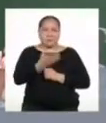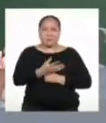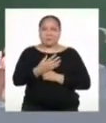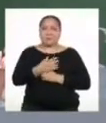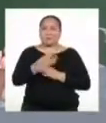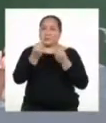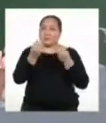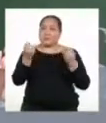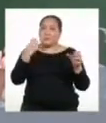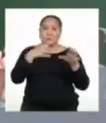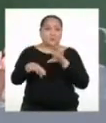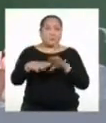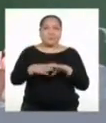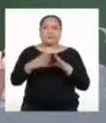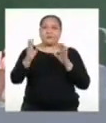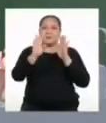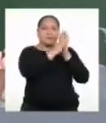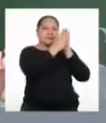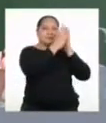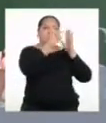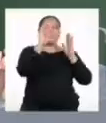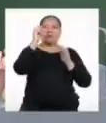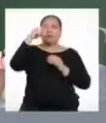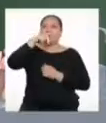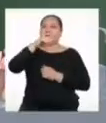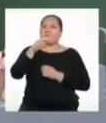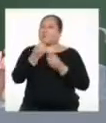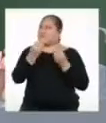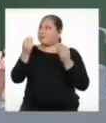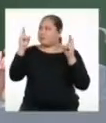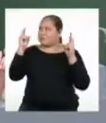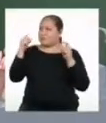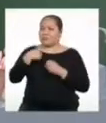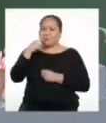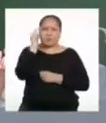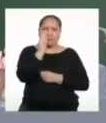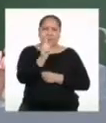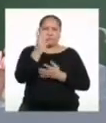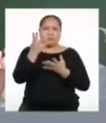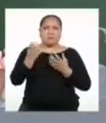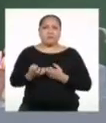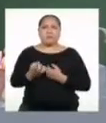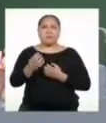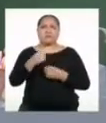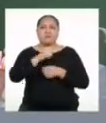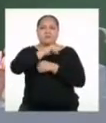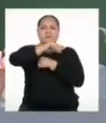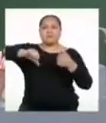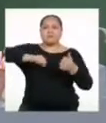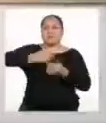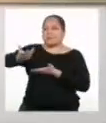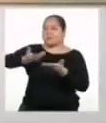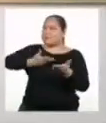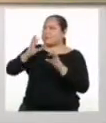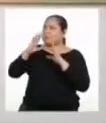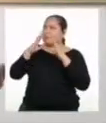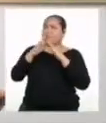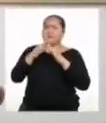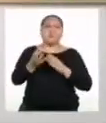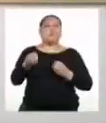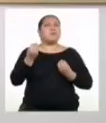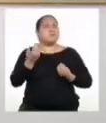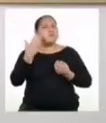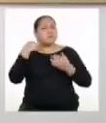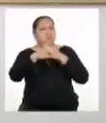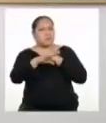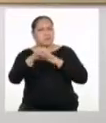productiva estos días. He hecho fanzines sobre varios temas, pero hay uno que quisiera hacer sobre la convivencia en casa. ¿Cómo así